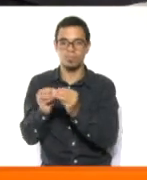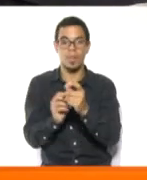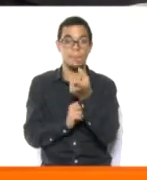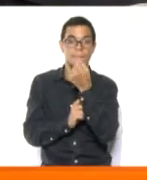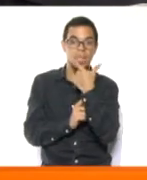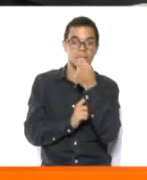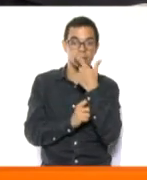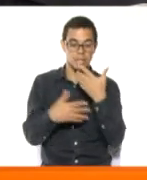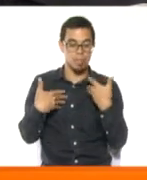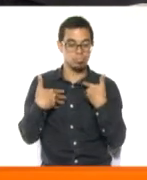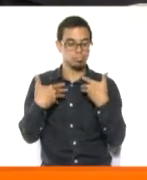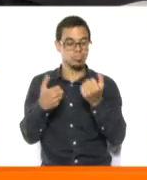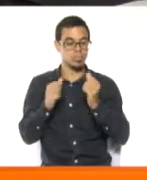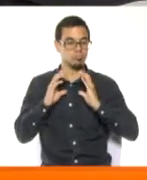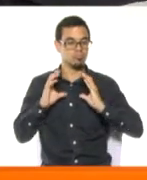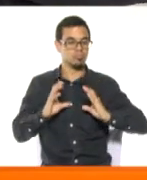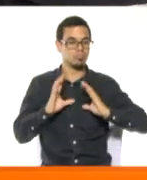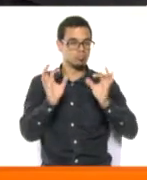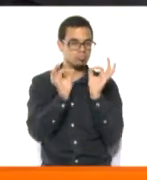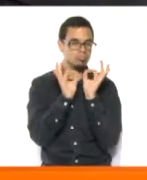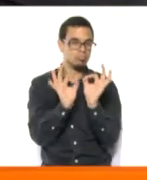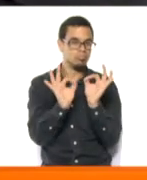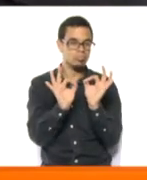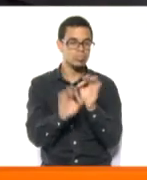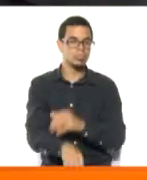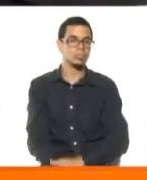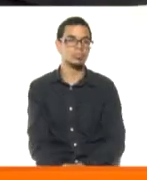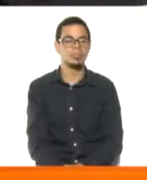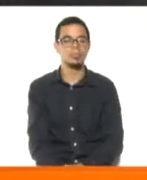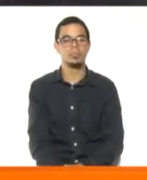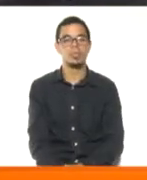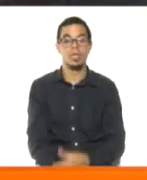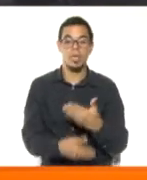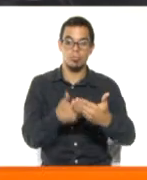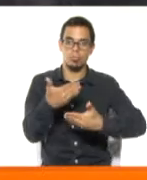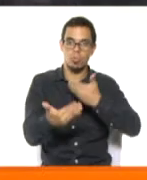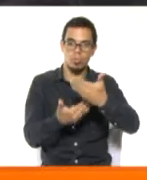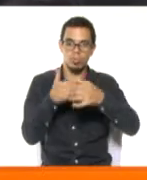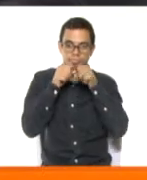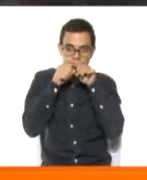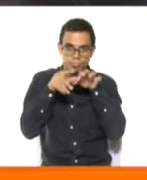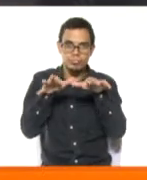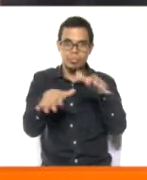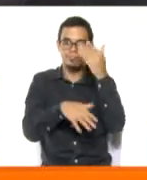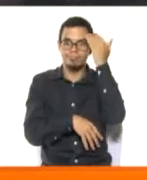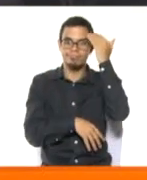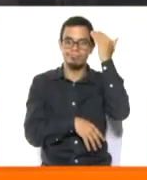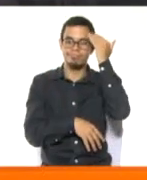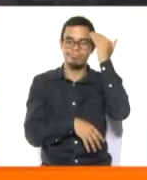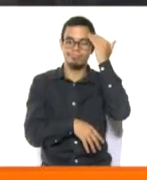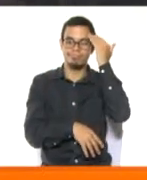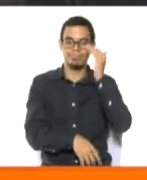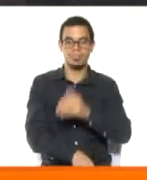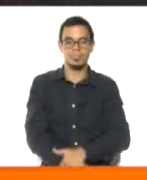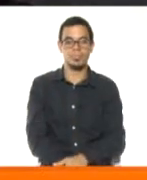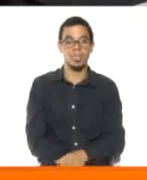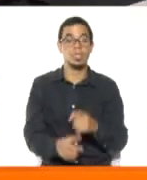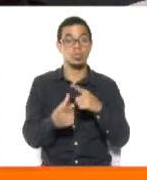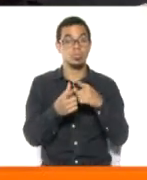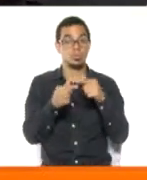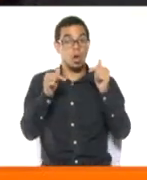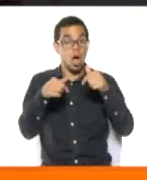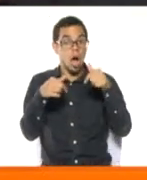importante, muy importante. todo ese conocimiento que se apropiaron nuestros ancestros. Y aquí tenemos un mostrario de algunas plantas